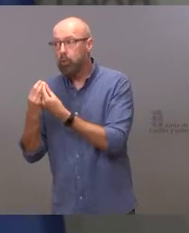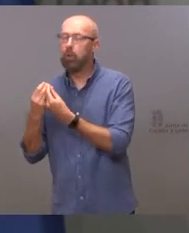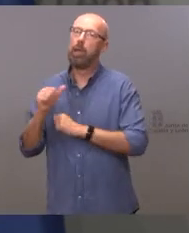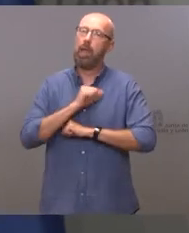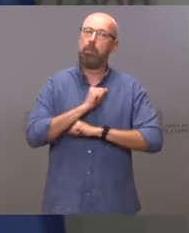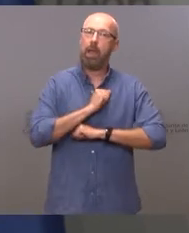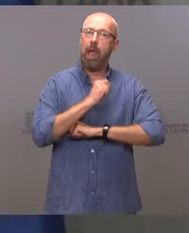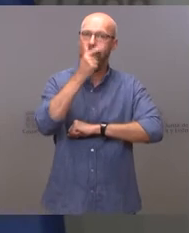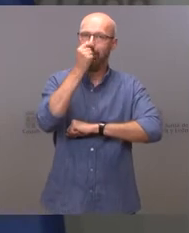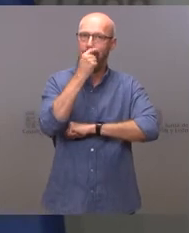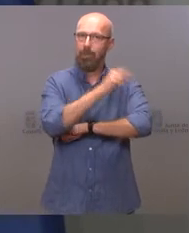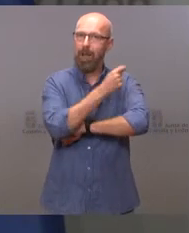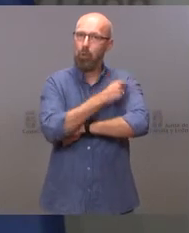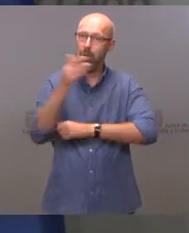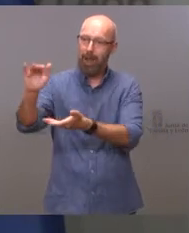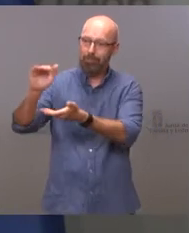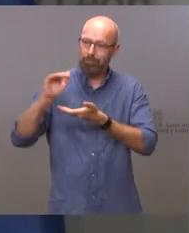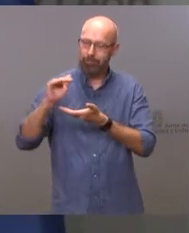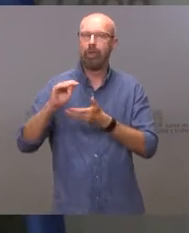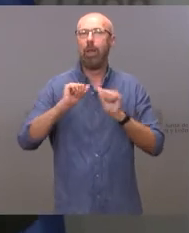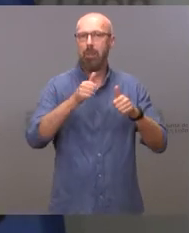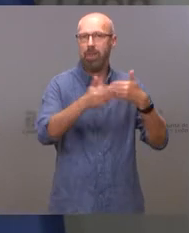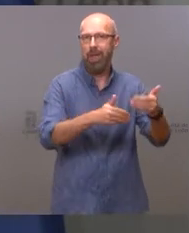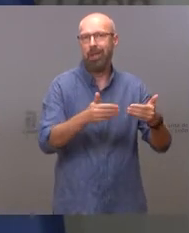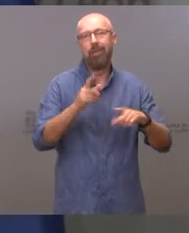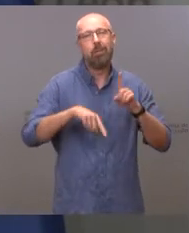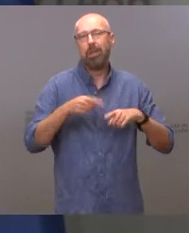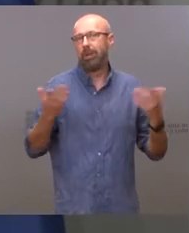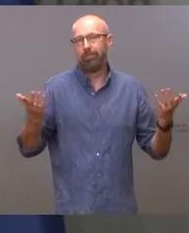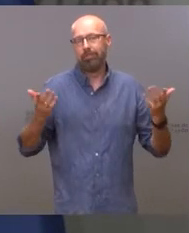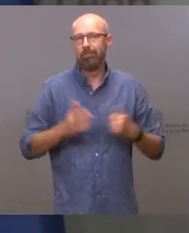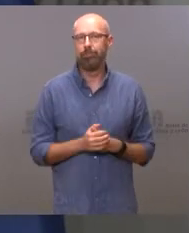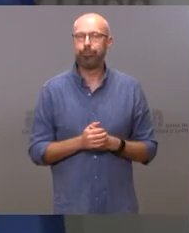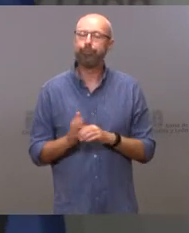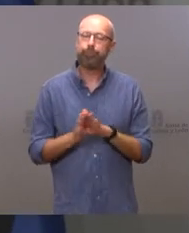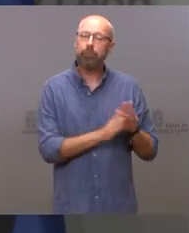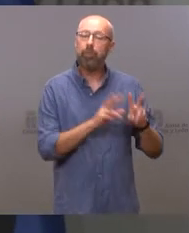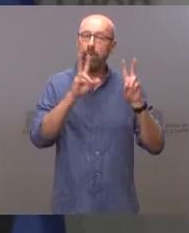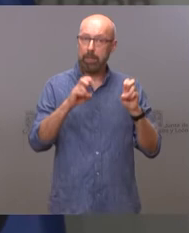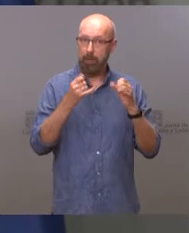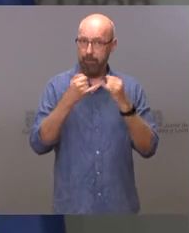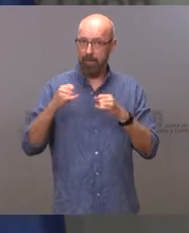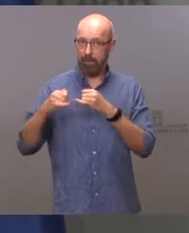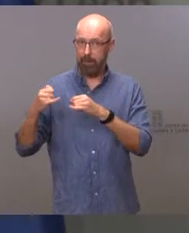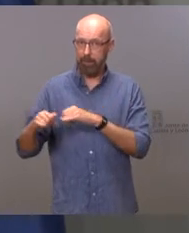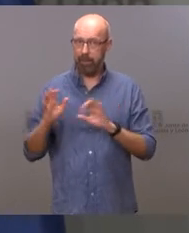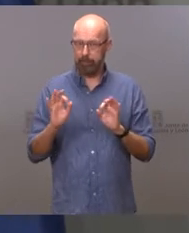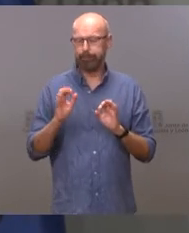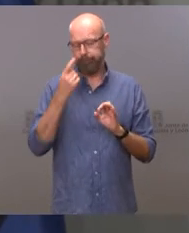hacerlo en una sola campaña. Con respecto a las fiestas, ya se lo dije la semana pasada,